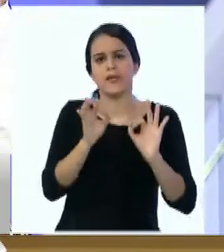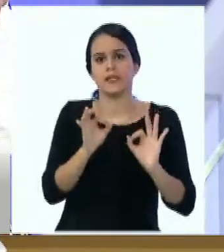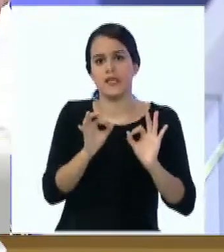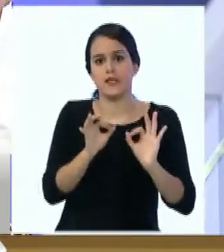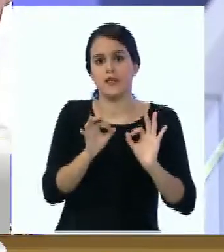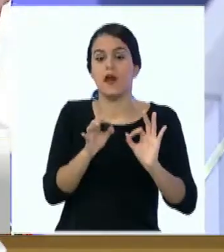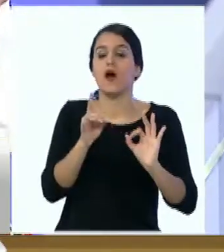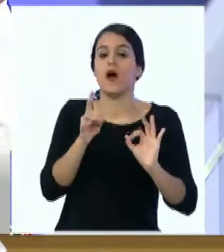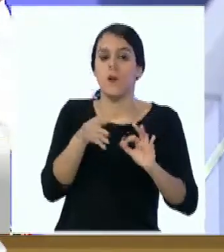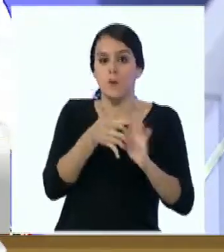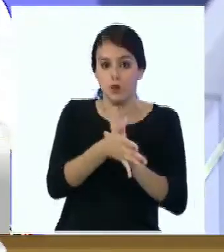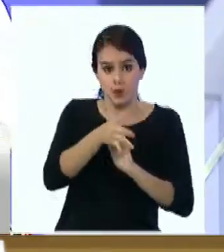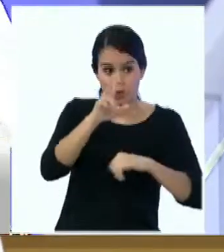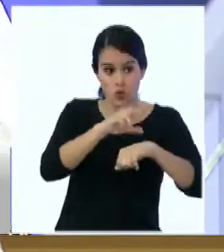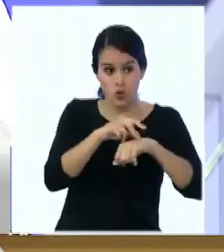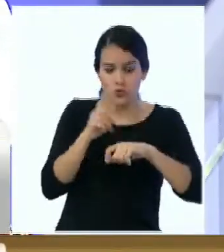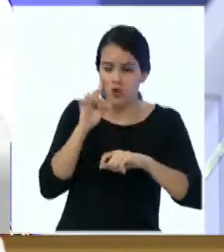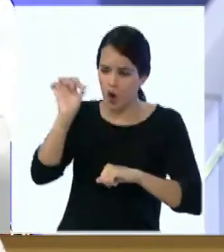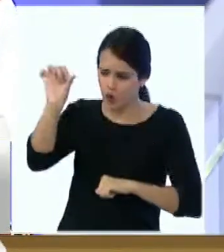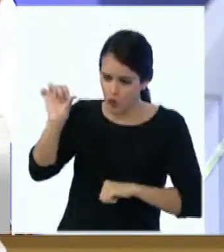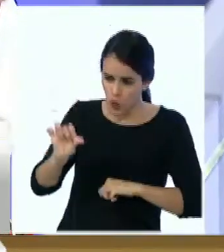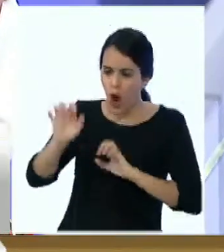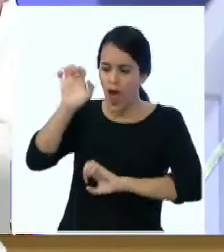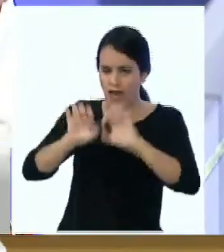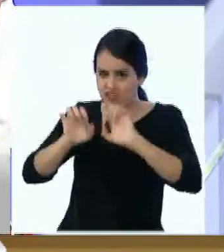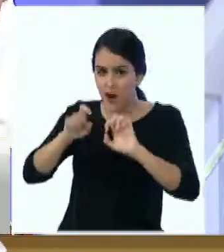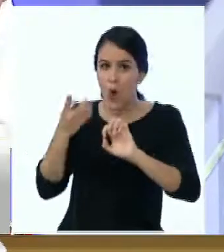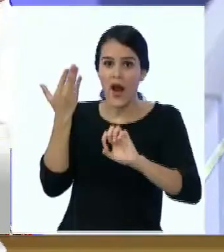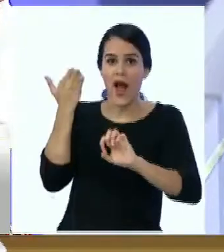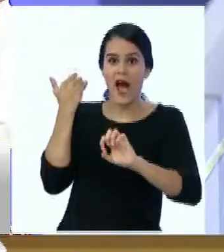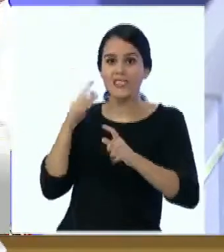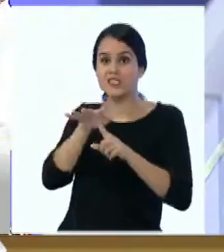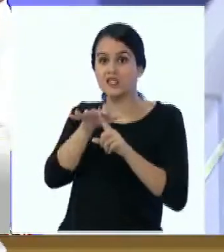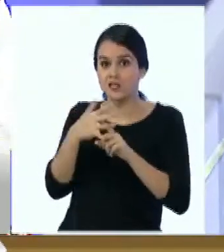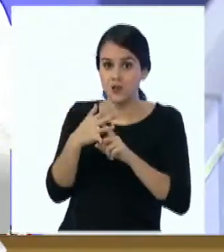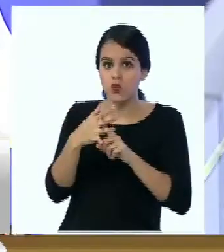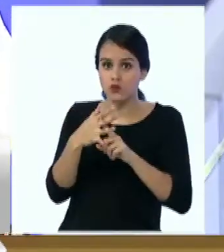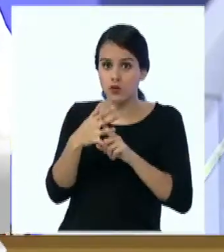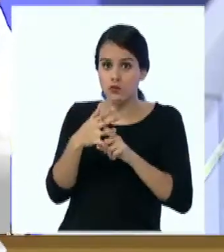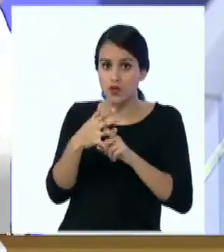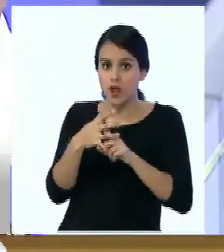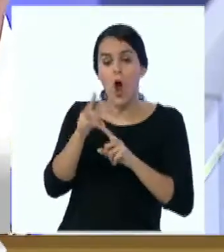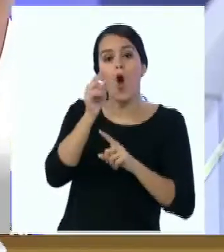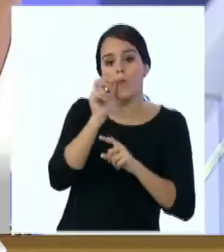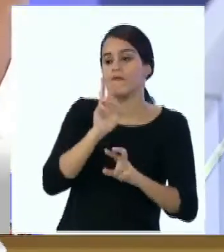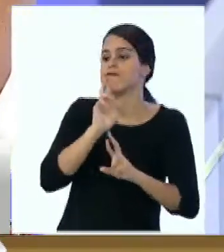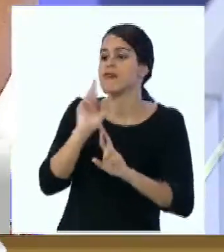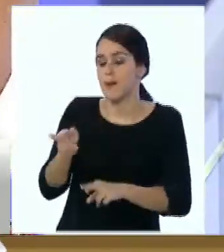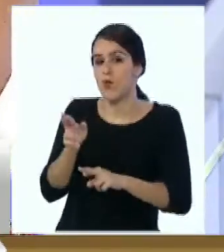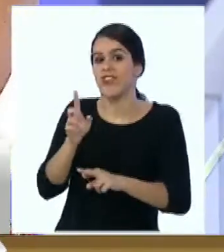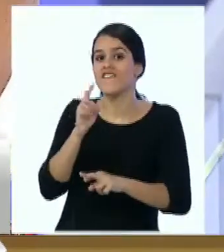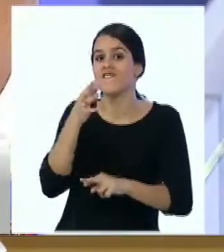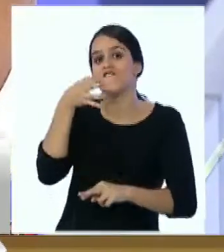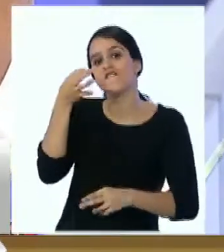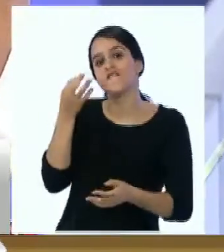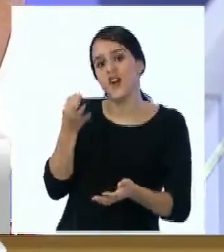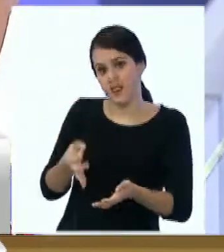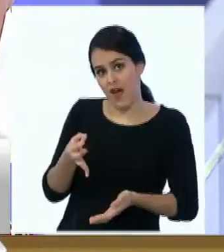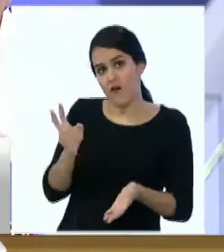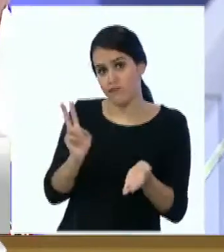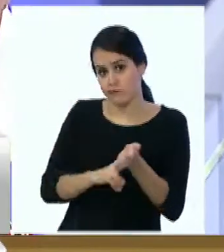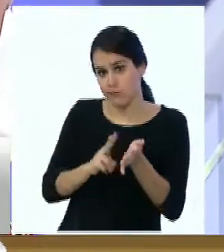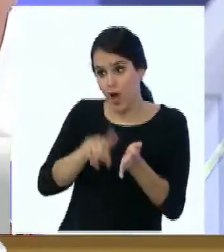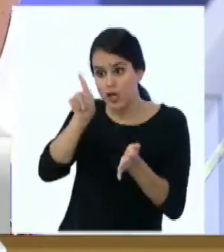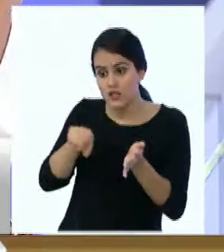historia clínica, tus antecedentes Y ver si es verdaderamente a la bolsa plástica, al contenido de la